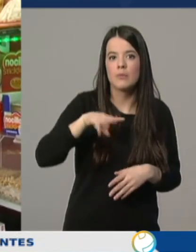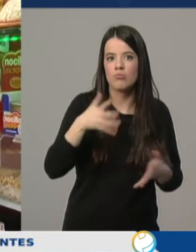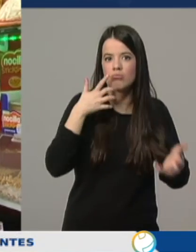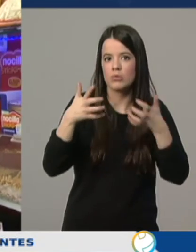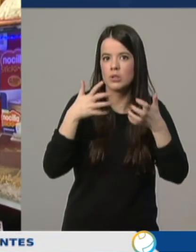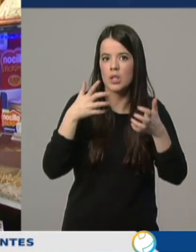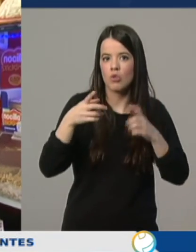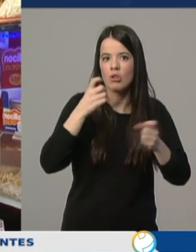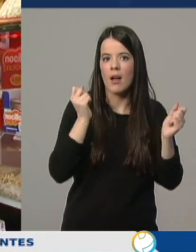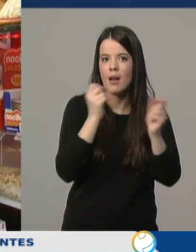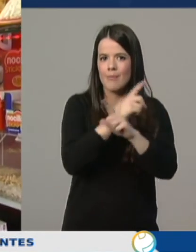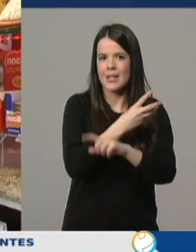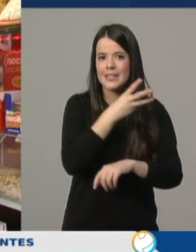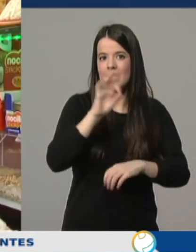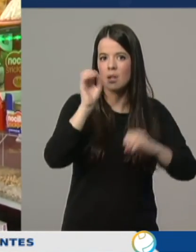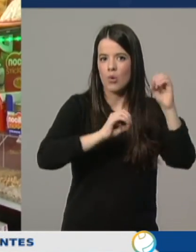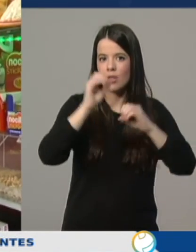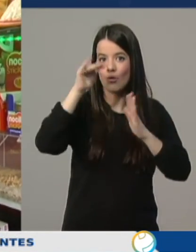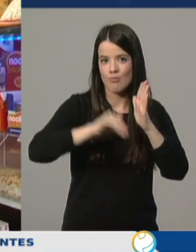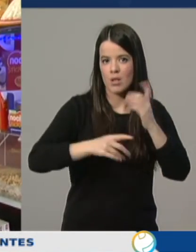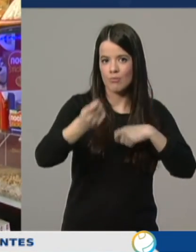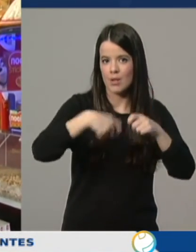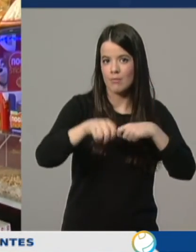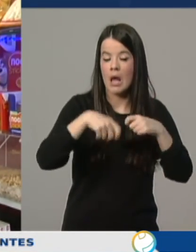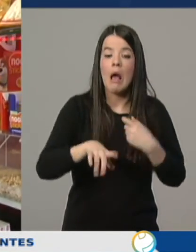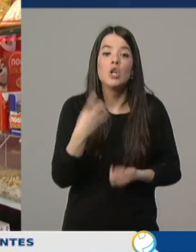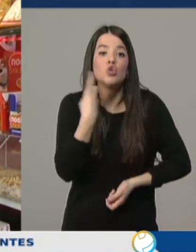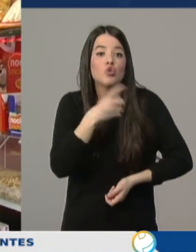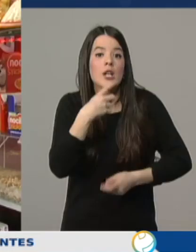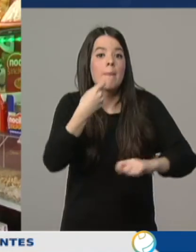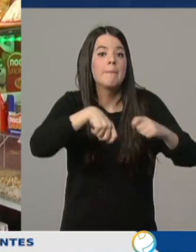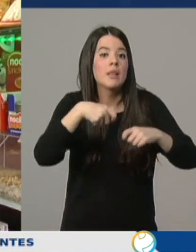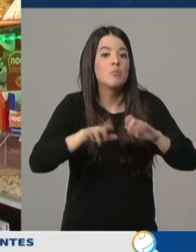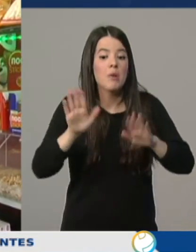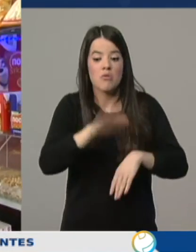30% menos estamos vendiendo. Lógicamente vendemos chucherías y los niños no vienen.